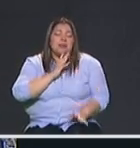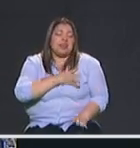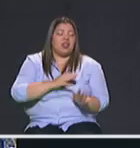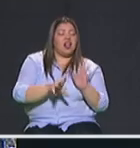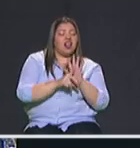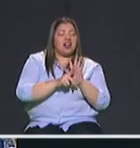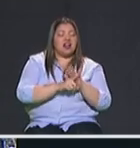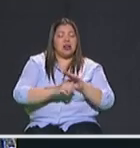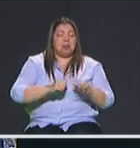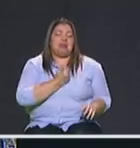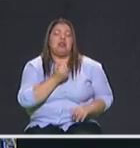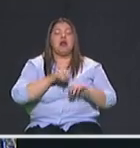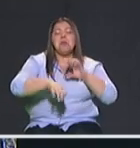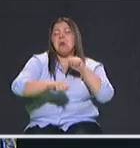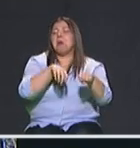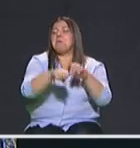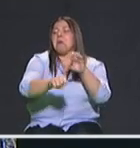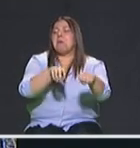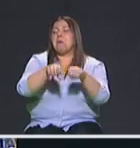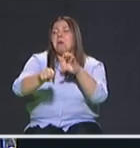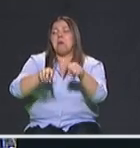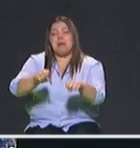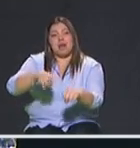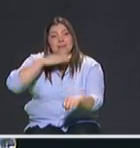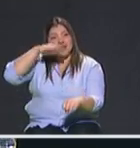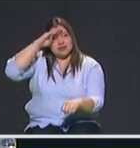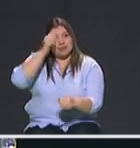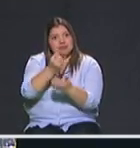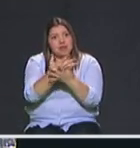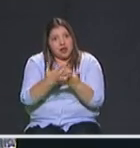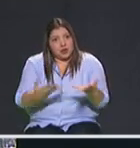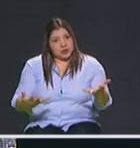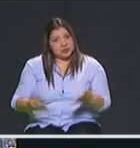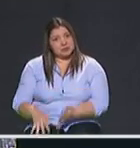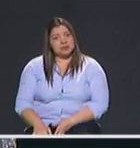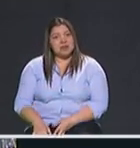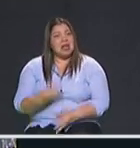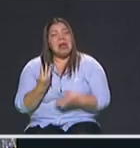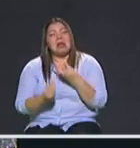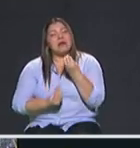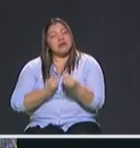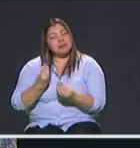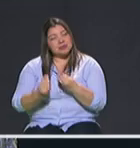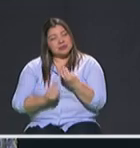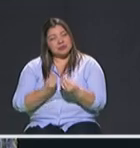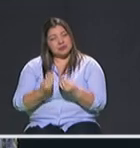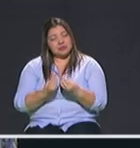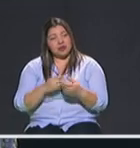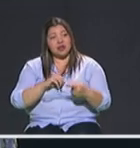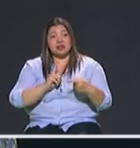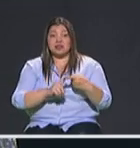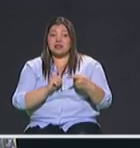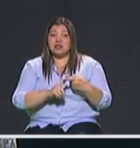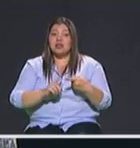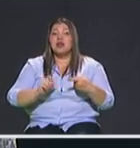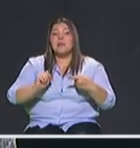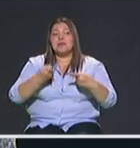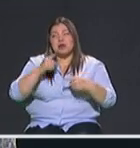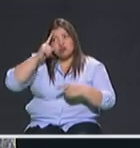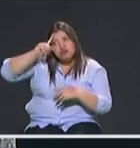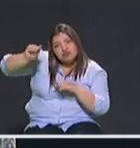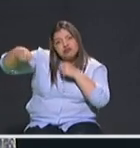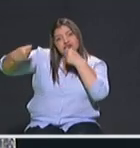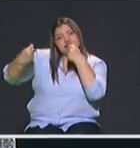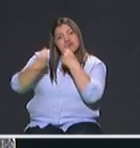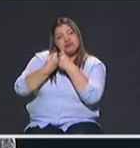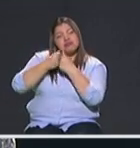el centro de la ciudad de Medellín. Por eso, lo primero que tenemos que hacer nosotros es hacer una sinergia con el gobierno nacional,